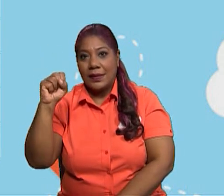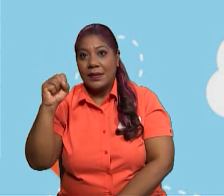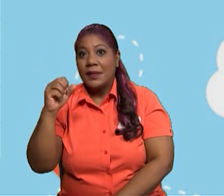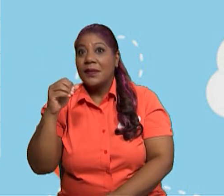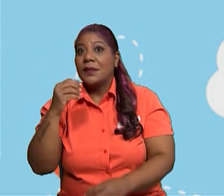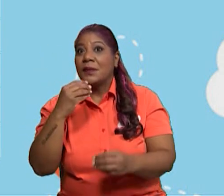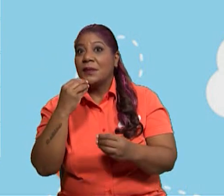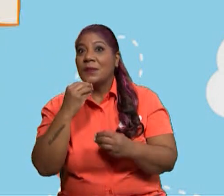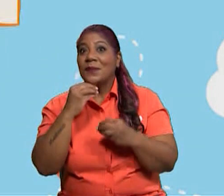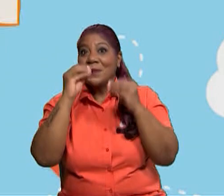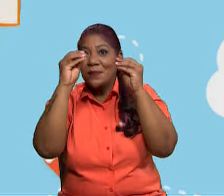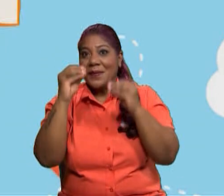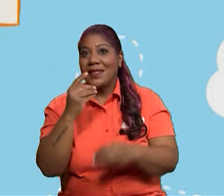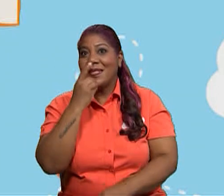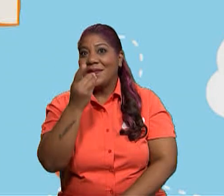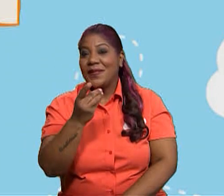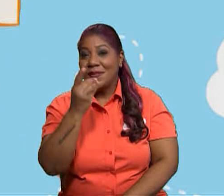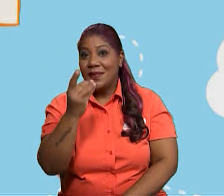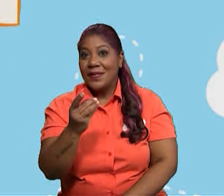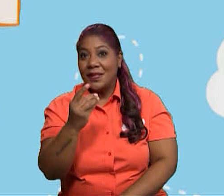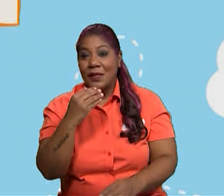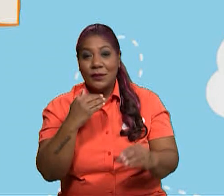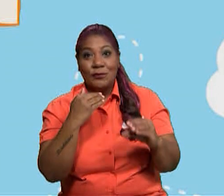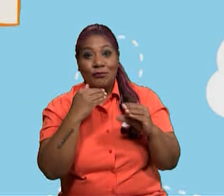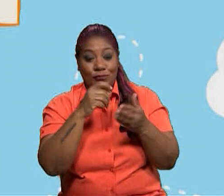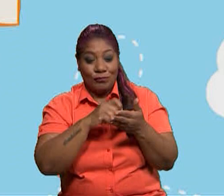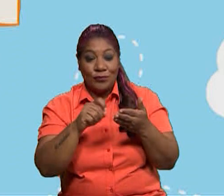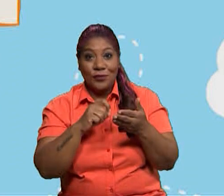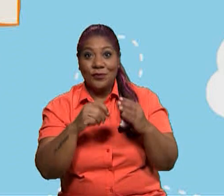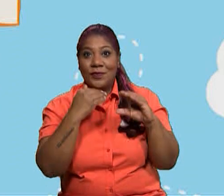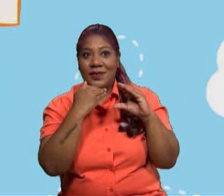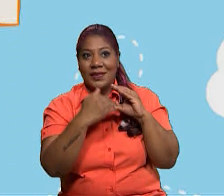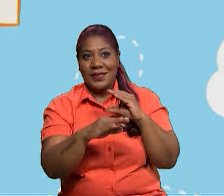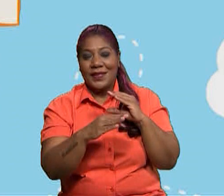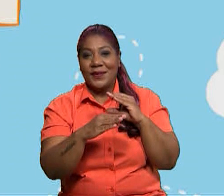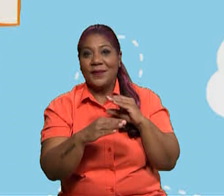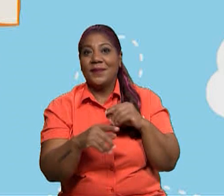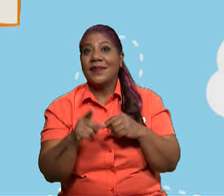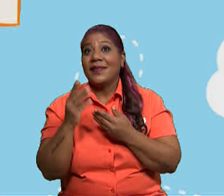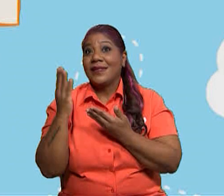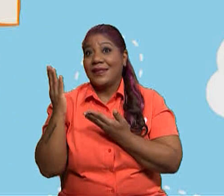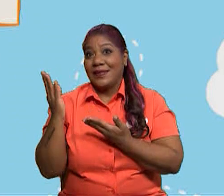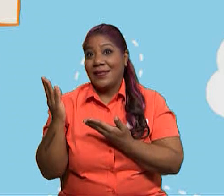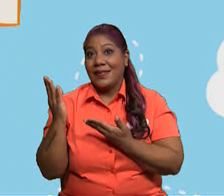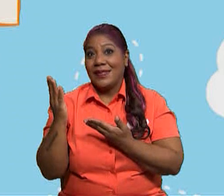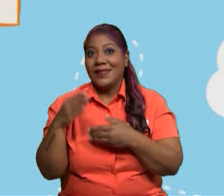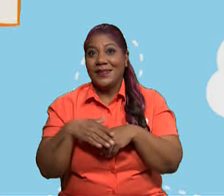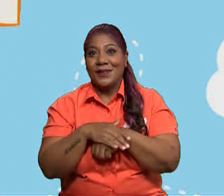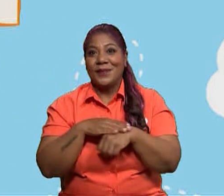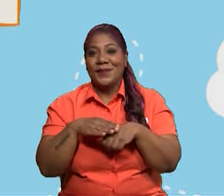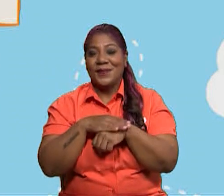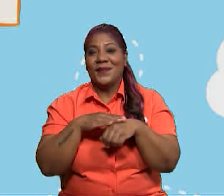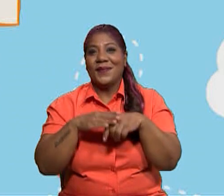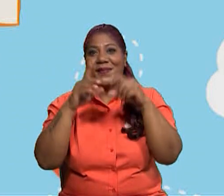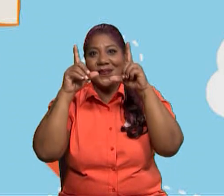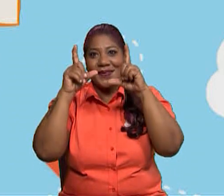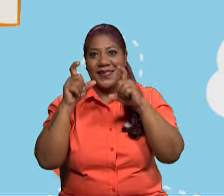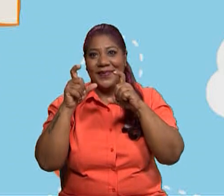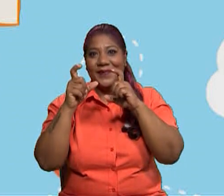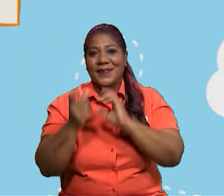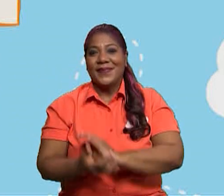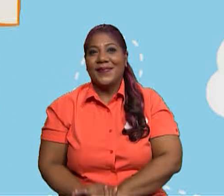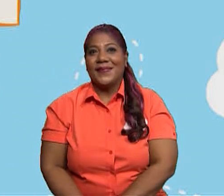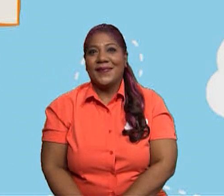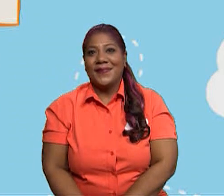te las corrija. Te voy a dejar aquí este texto expositivo. Tómale captura de pantalla. Porque